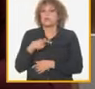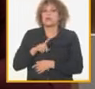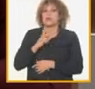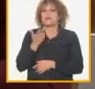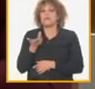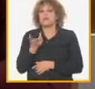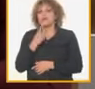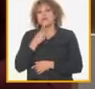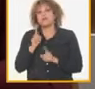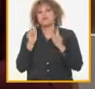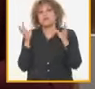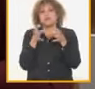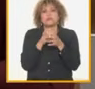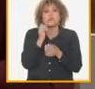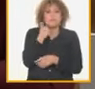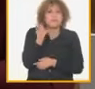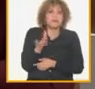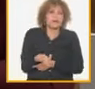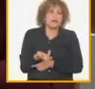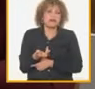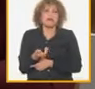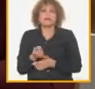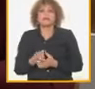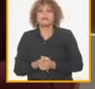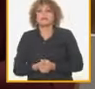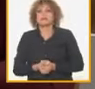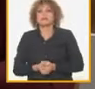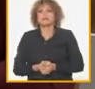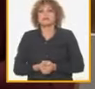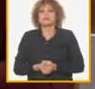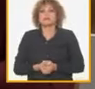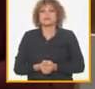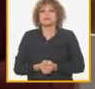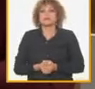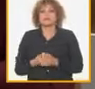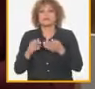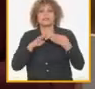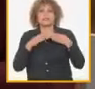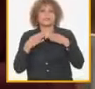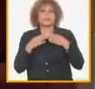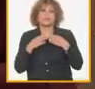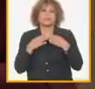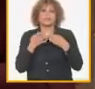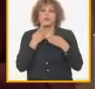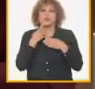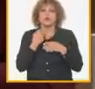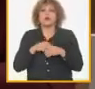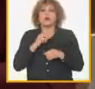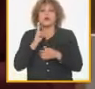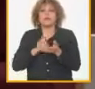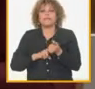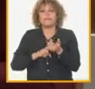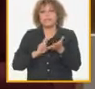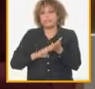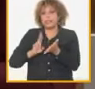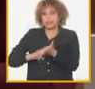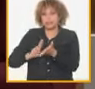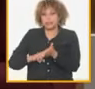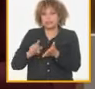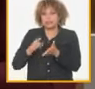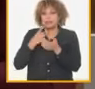nos reunamos más no es porque podamos discutir ni tan siquiera el estado de la militancia que es importante